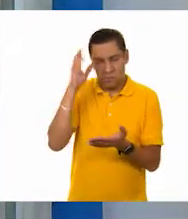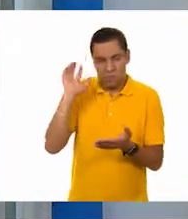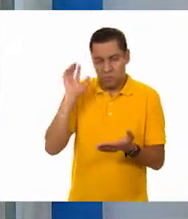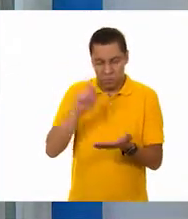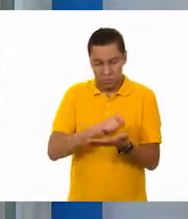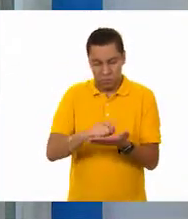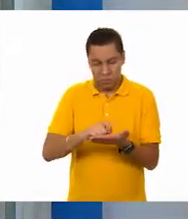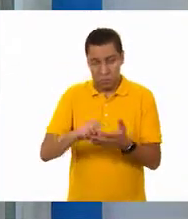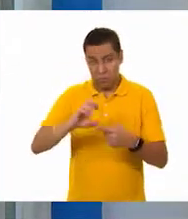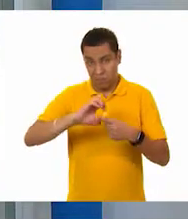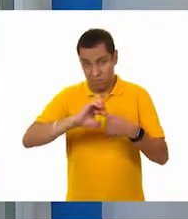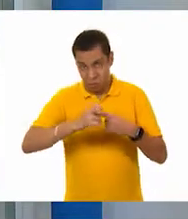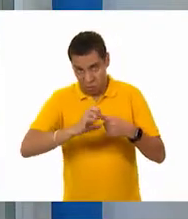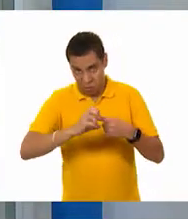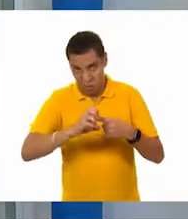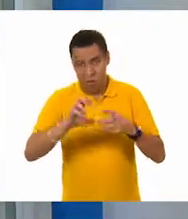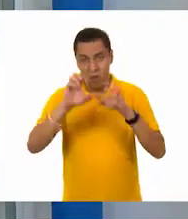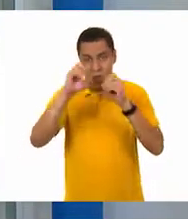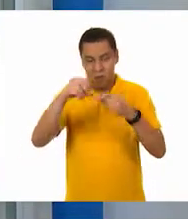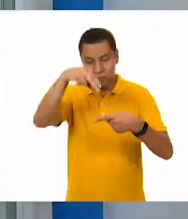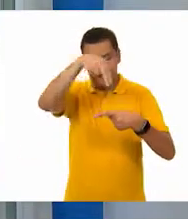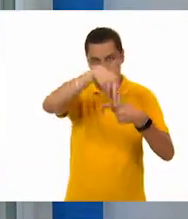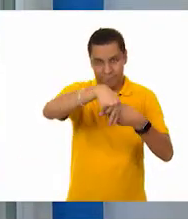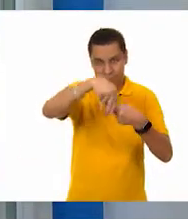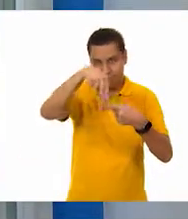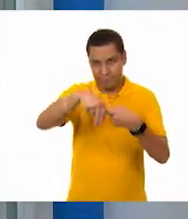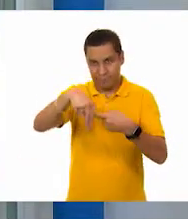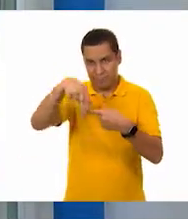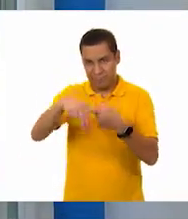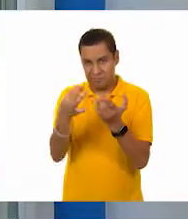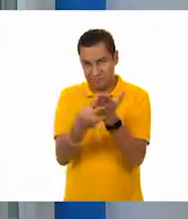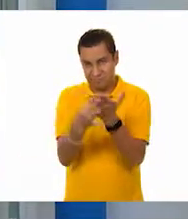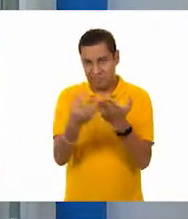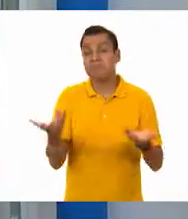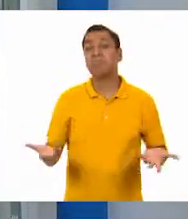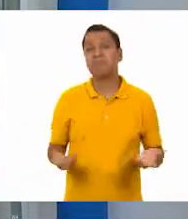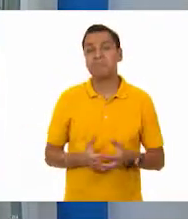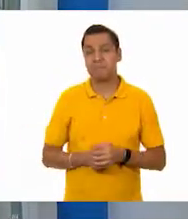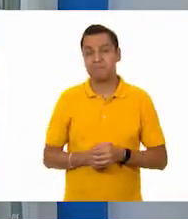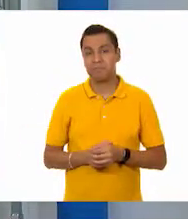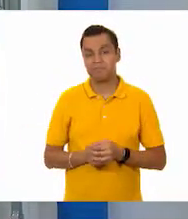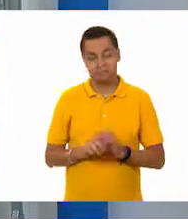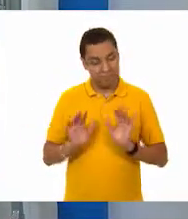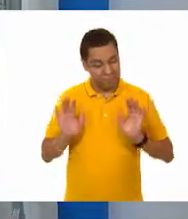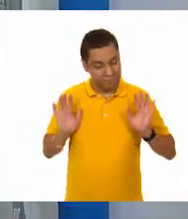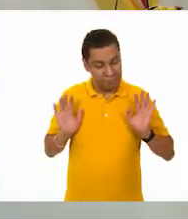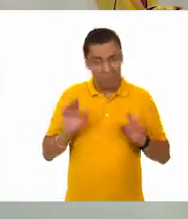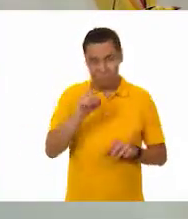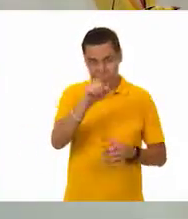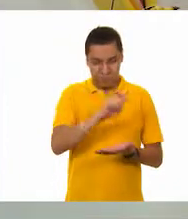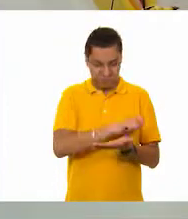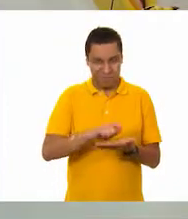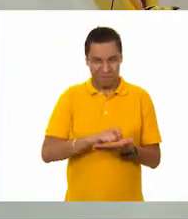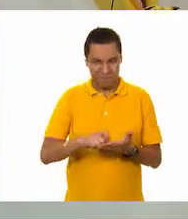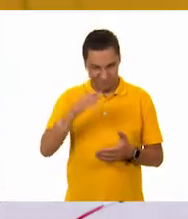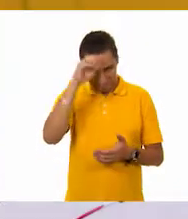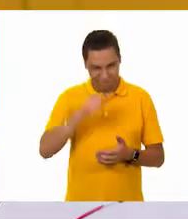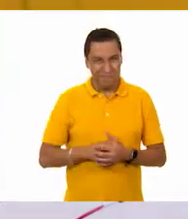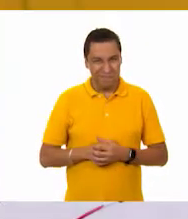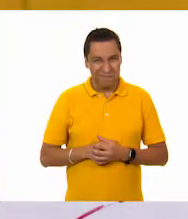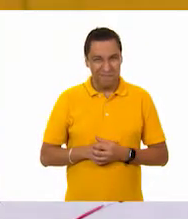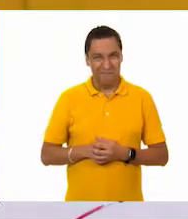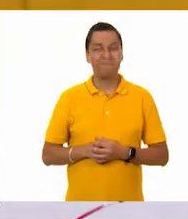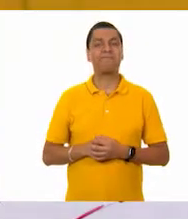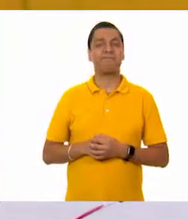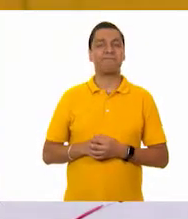los frijoles o los clips. Ustedes, Tino y Oscar, obviamente. Oscar, vas por los clips. Sí. Y Tino, los frijoles. Sí. Ah, muy bien.